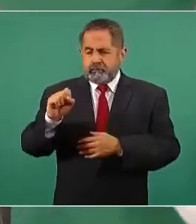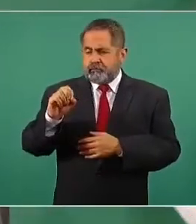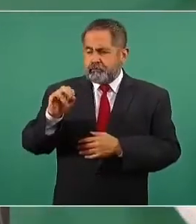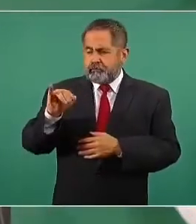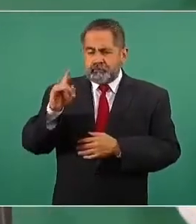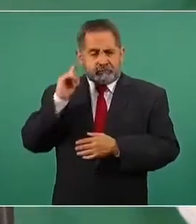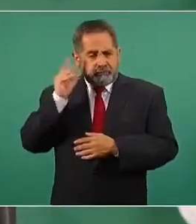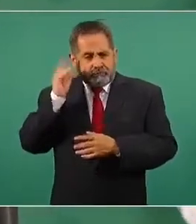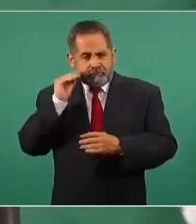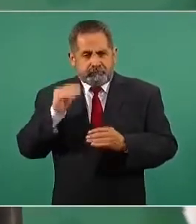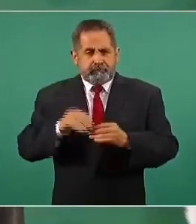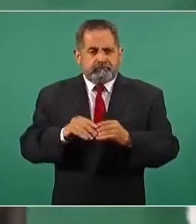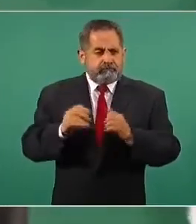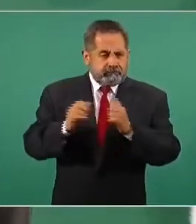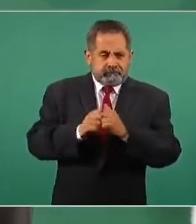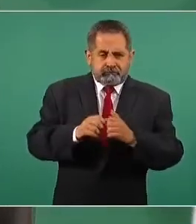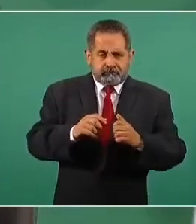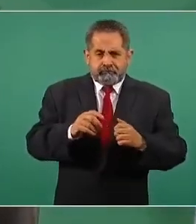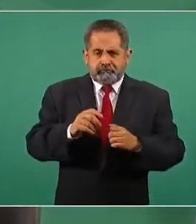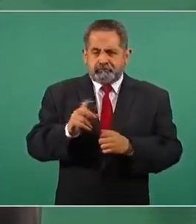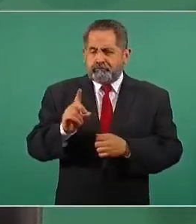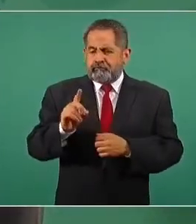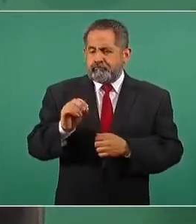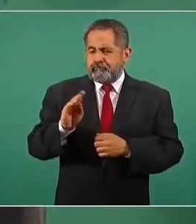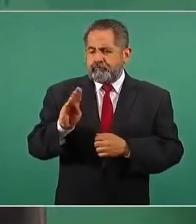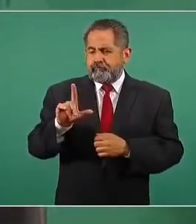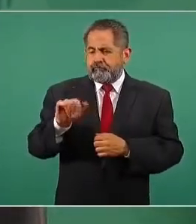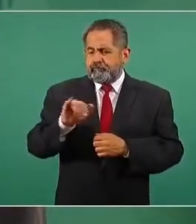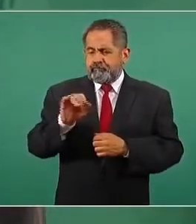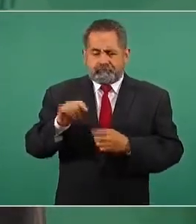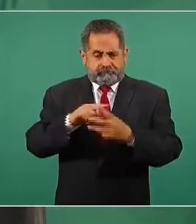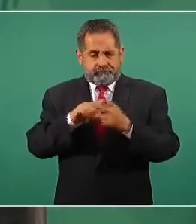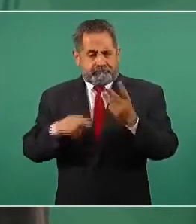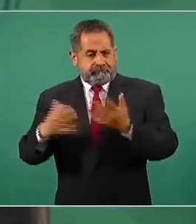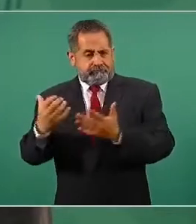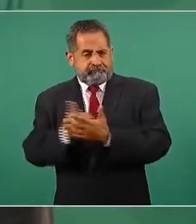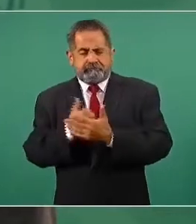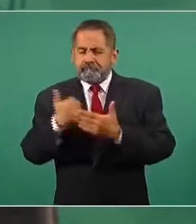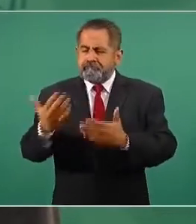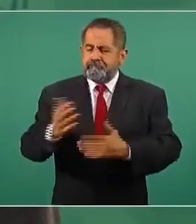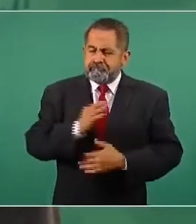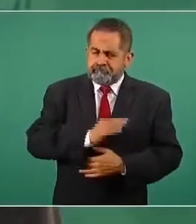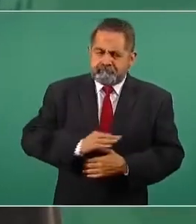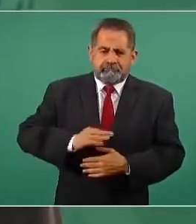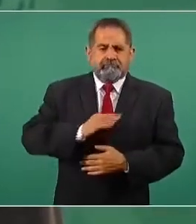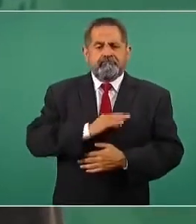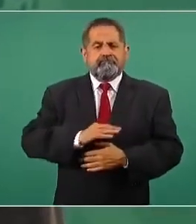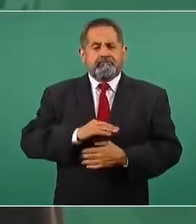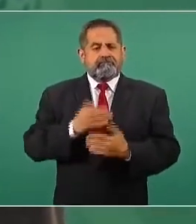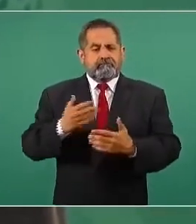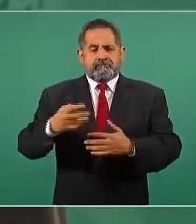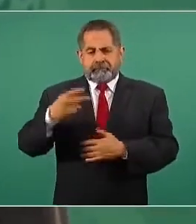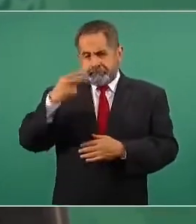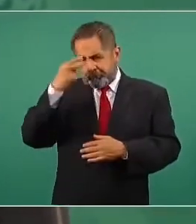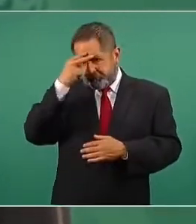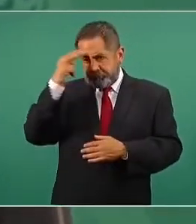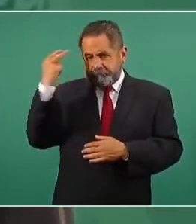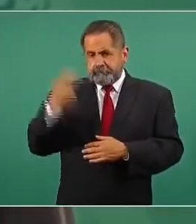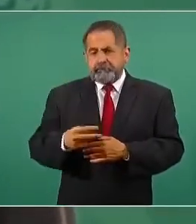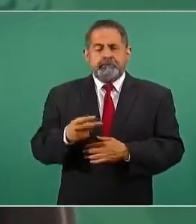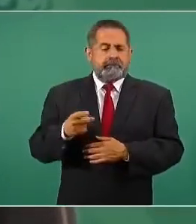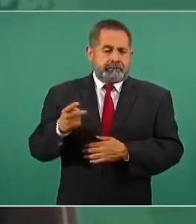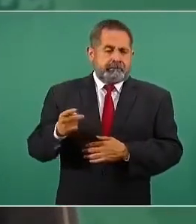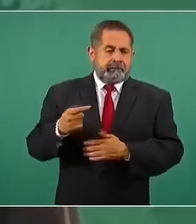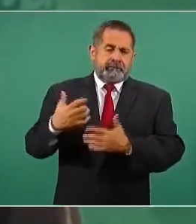de doblaje. Felicidades a estos tres mexicanos por